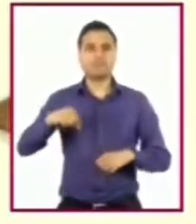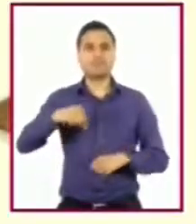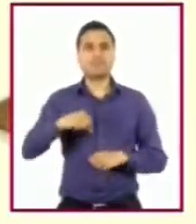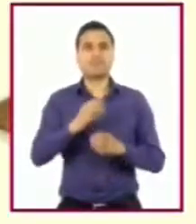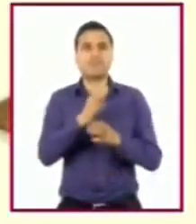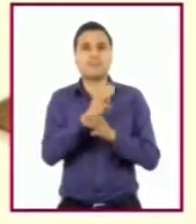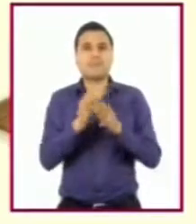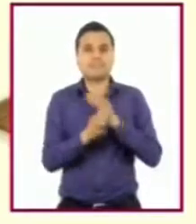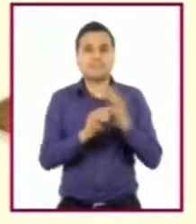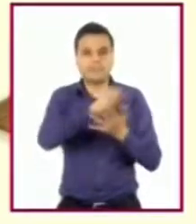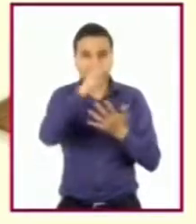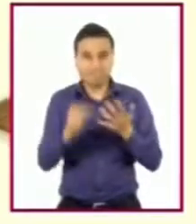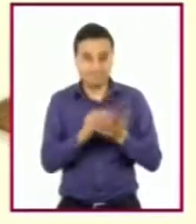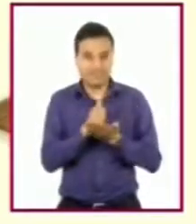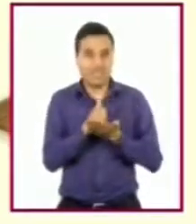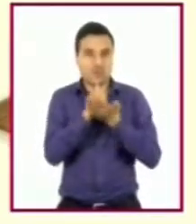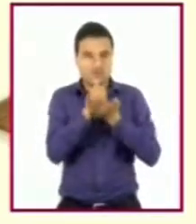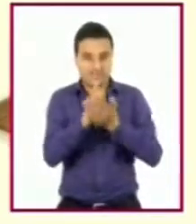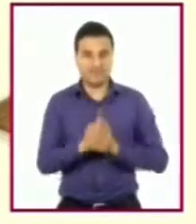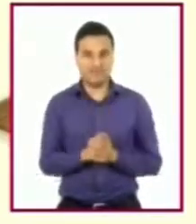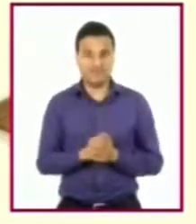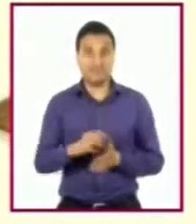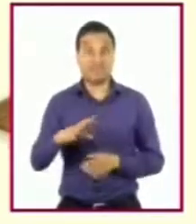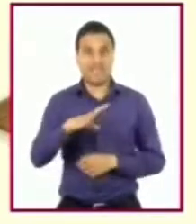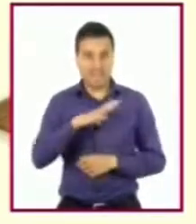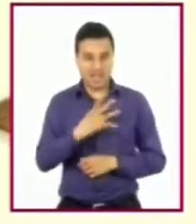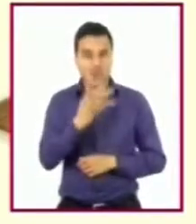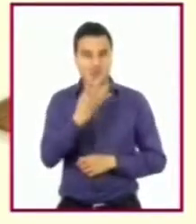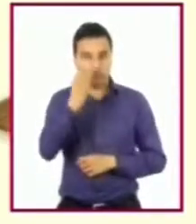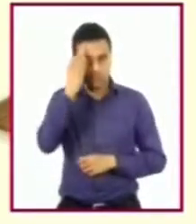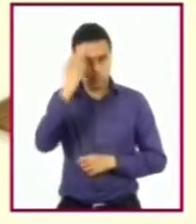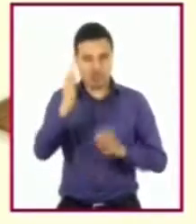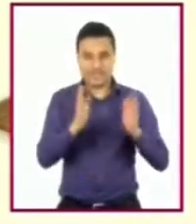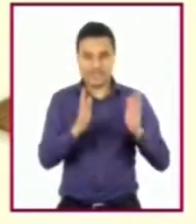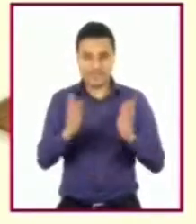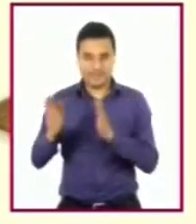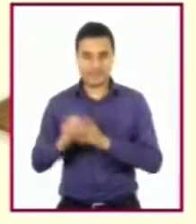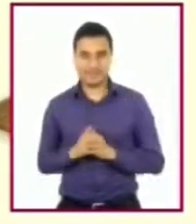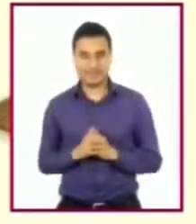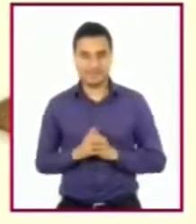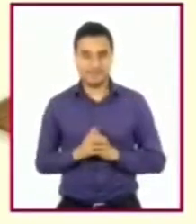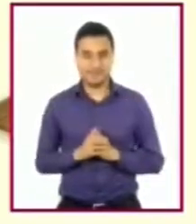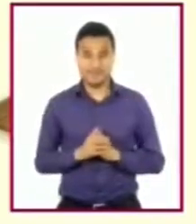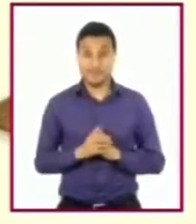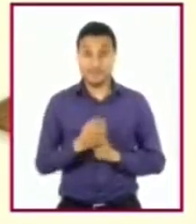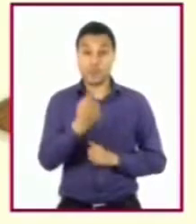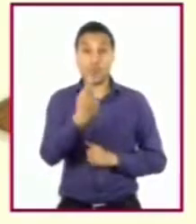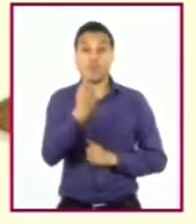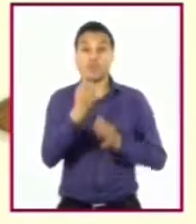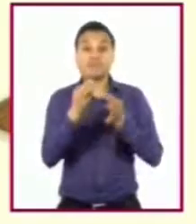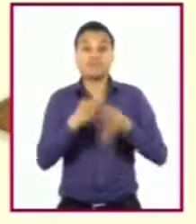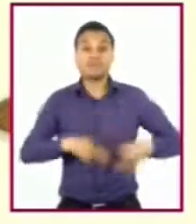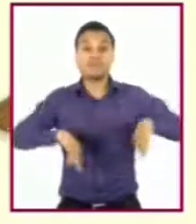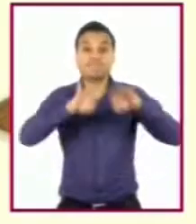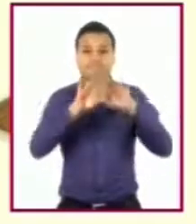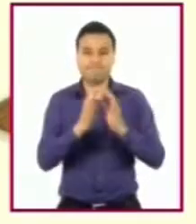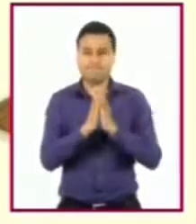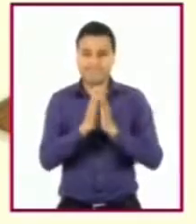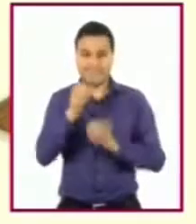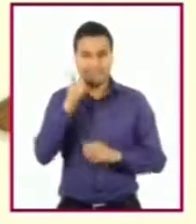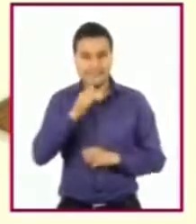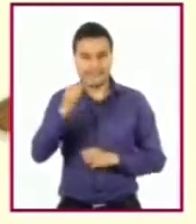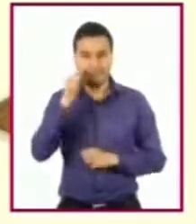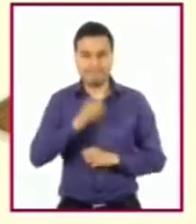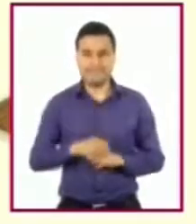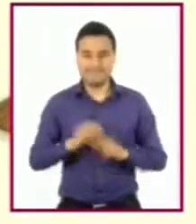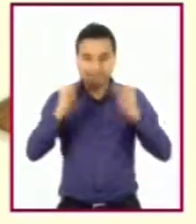en las cuatro etapas que les vamos a sugerir. Y lo más importante, mantengan su mente, atenta